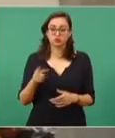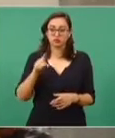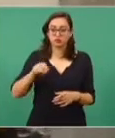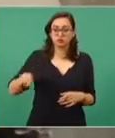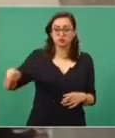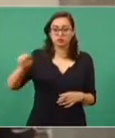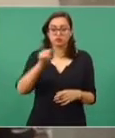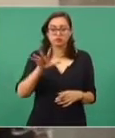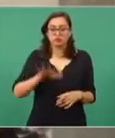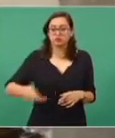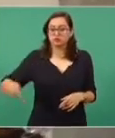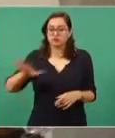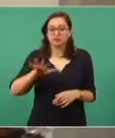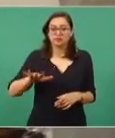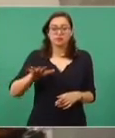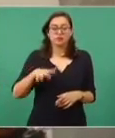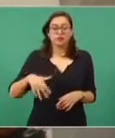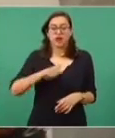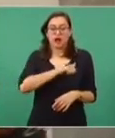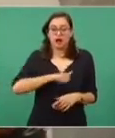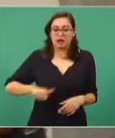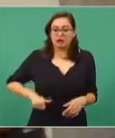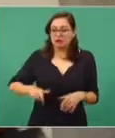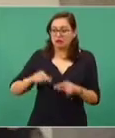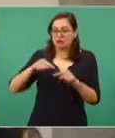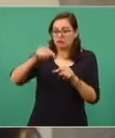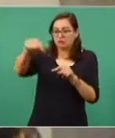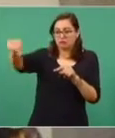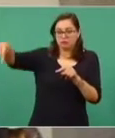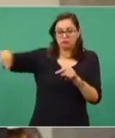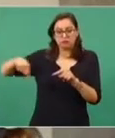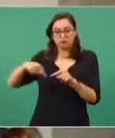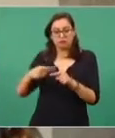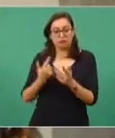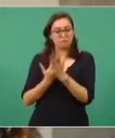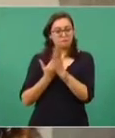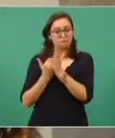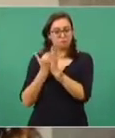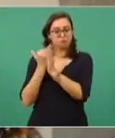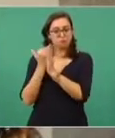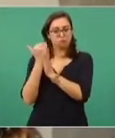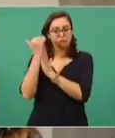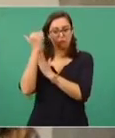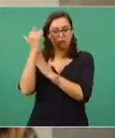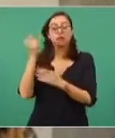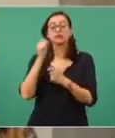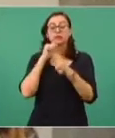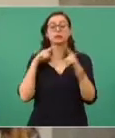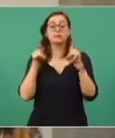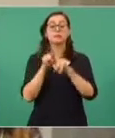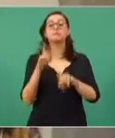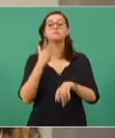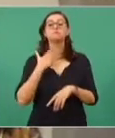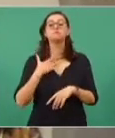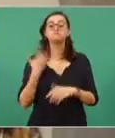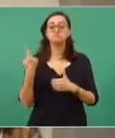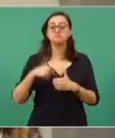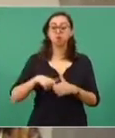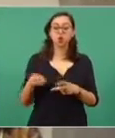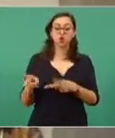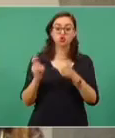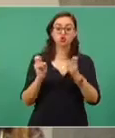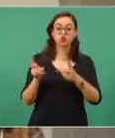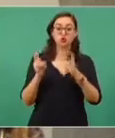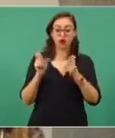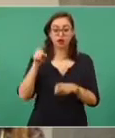del Valle del Mezquital que prácticamente pues también ha subido a la delincuencia por el tema del huachicolero y usted lo sabe perfectamente y el